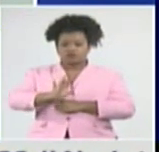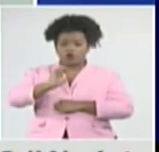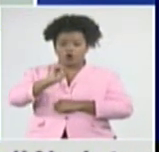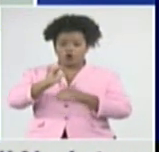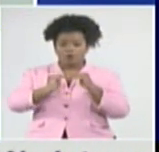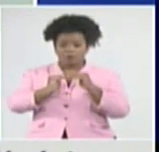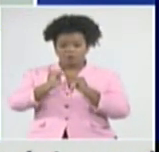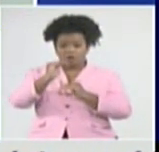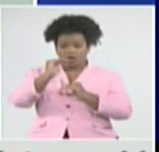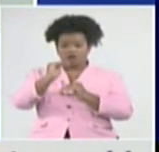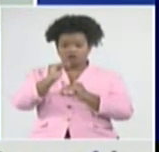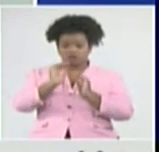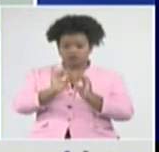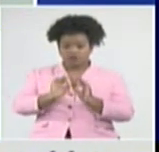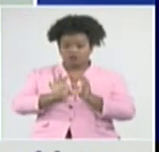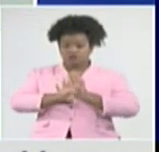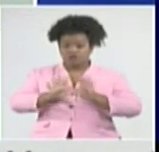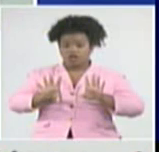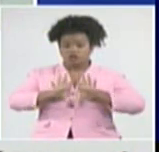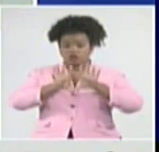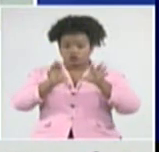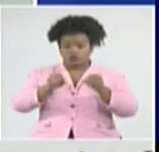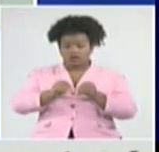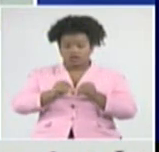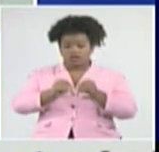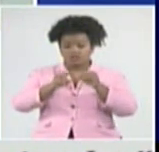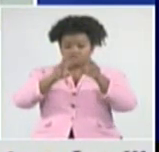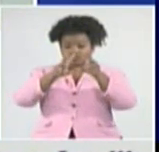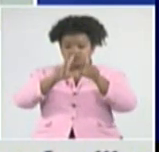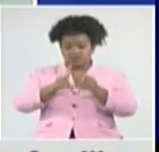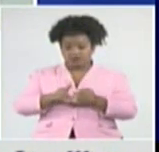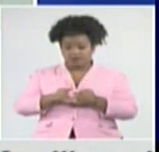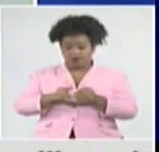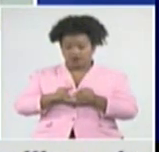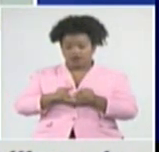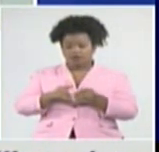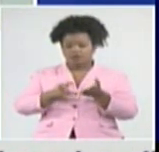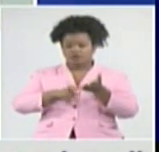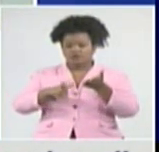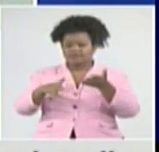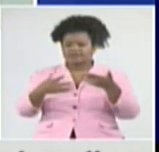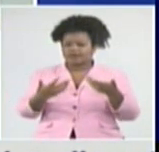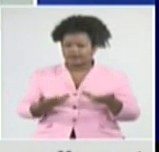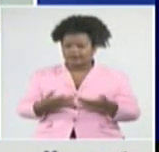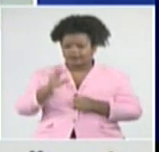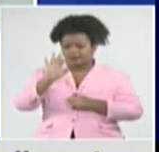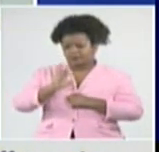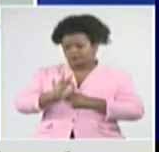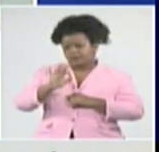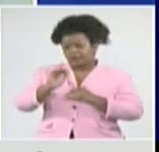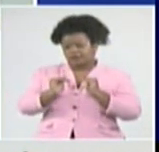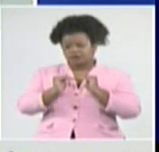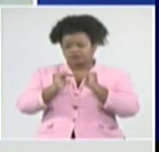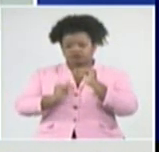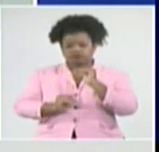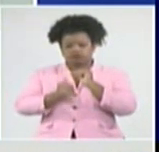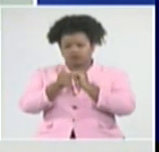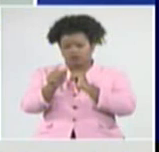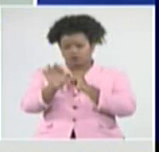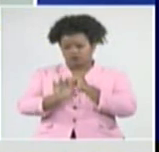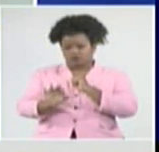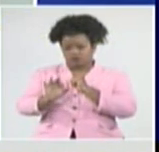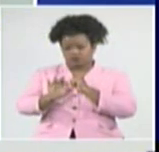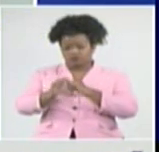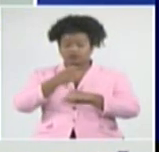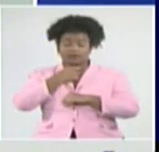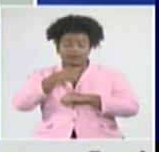Ya se incrementa el número de provincias que quedan por debajo de esta cifra. Holguín con 8